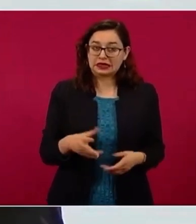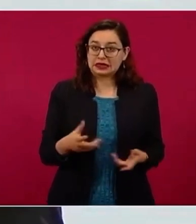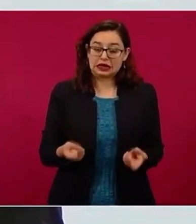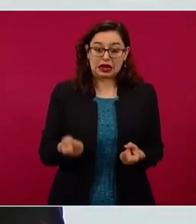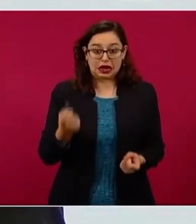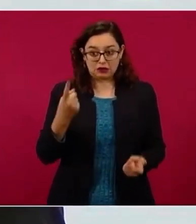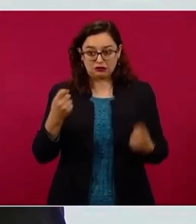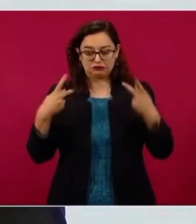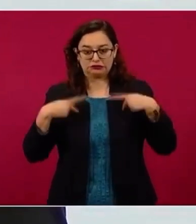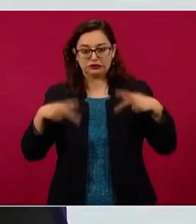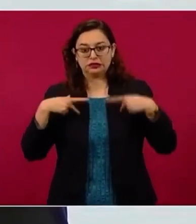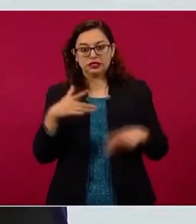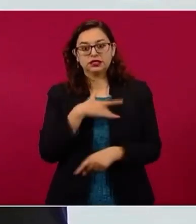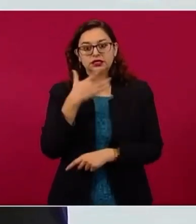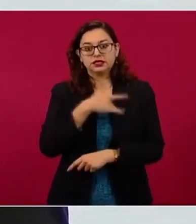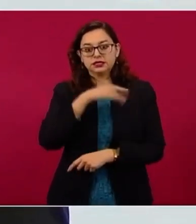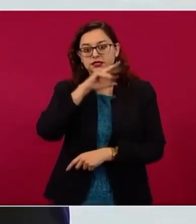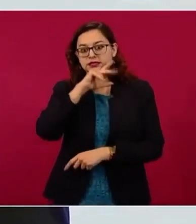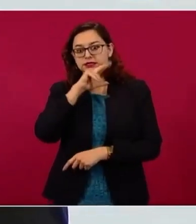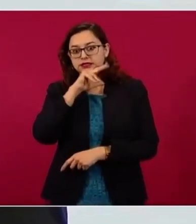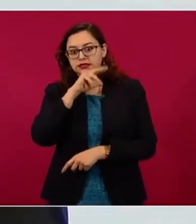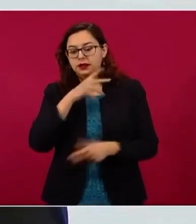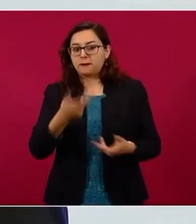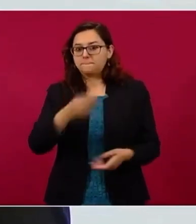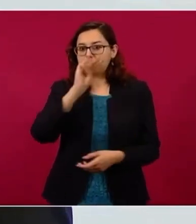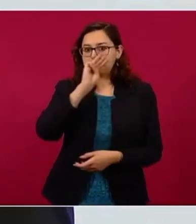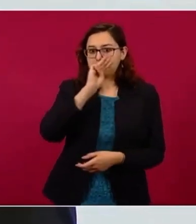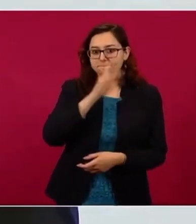y también legítima madres, padres de familia.